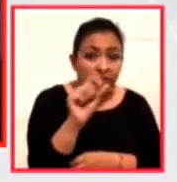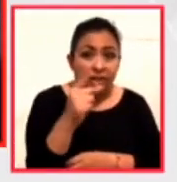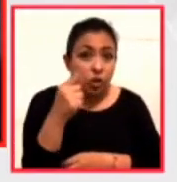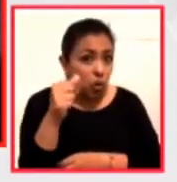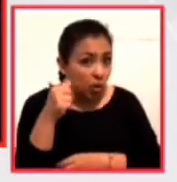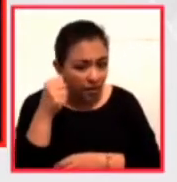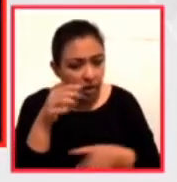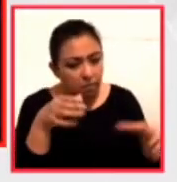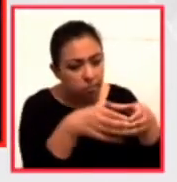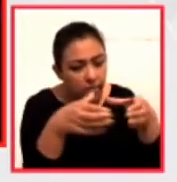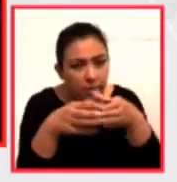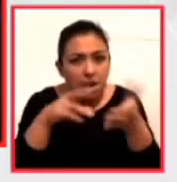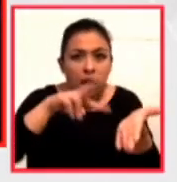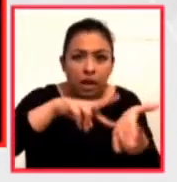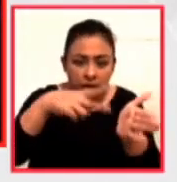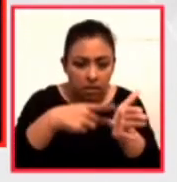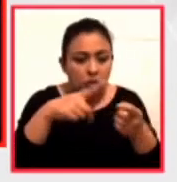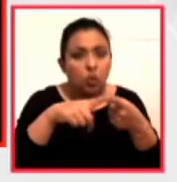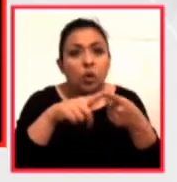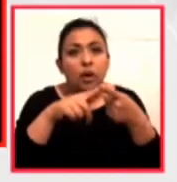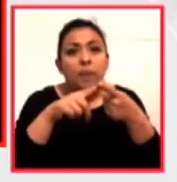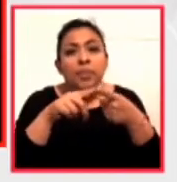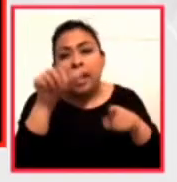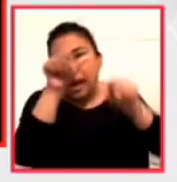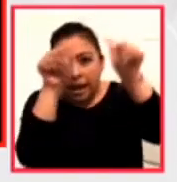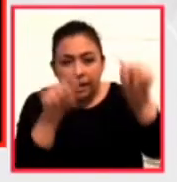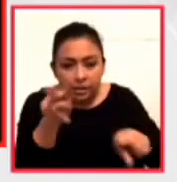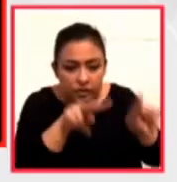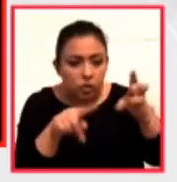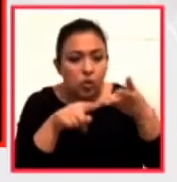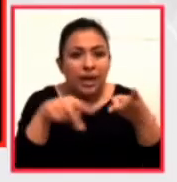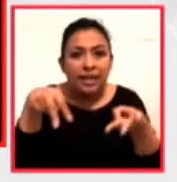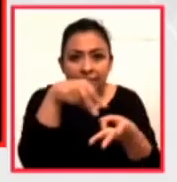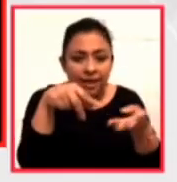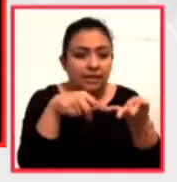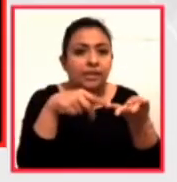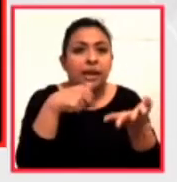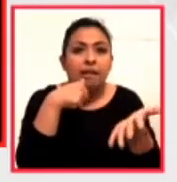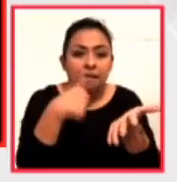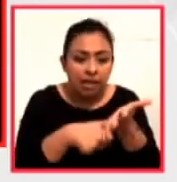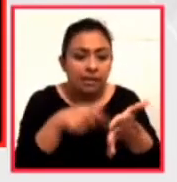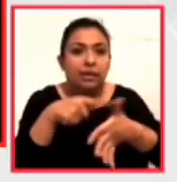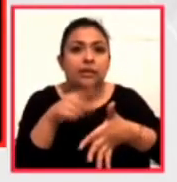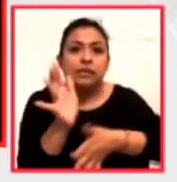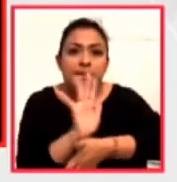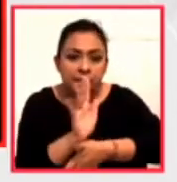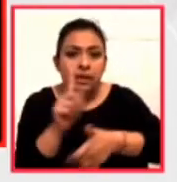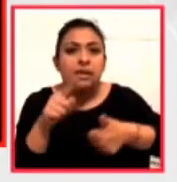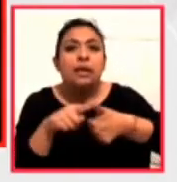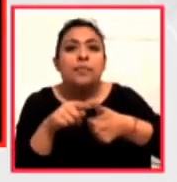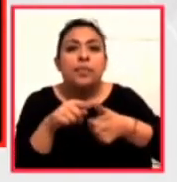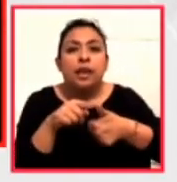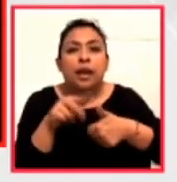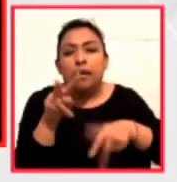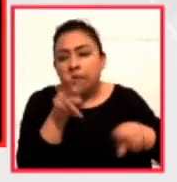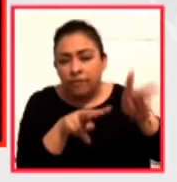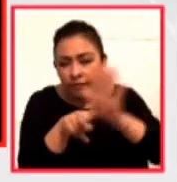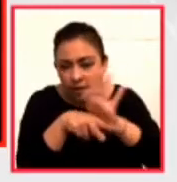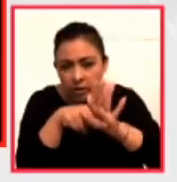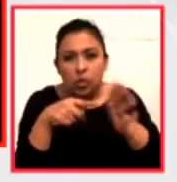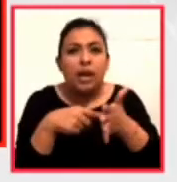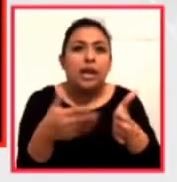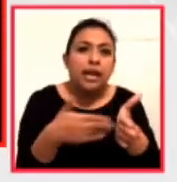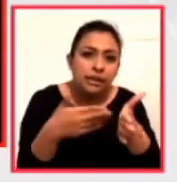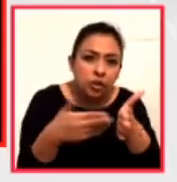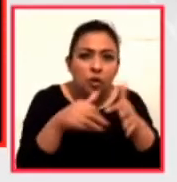disciplinas arquitectura artes visuales danza letras cine y medios audiovisuales gastronomía artes y